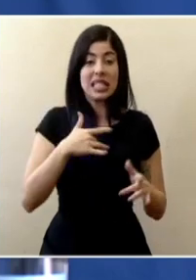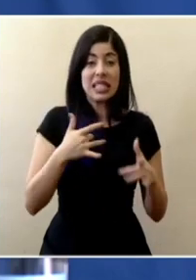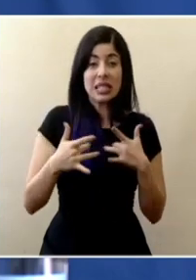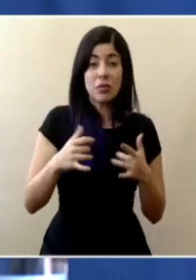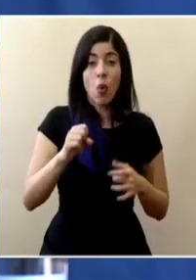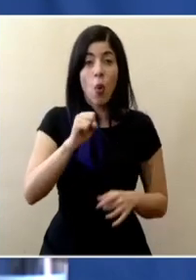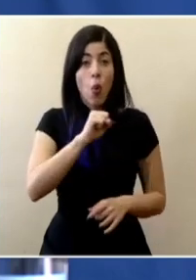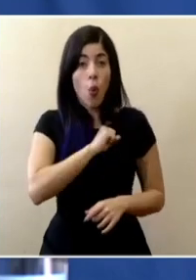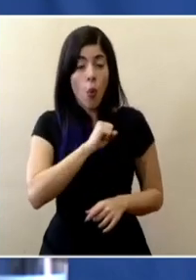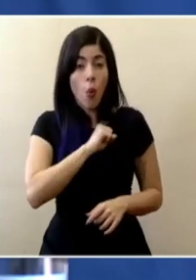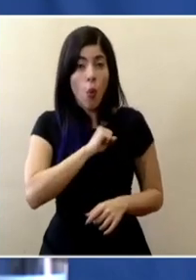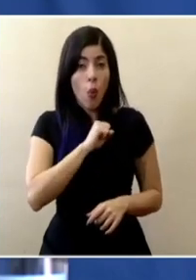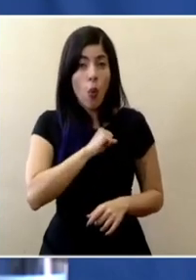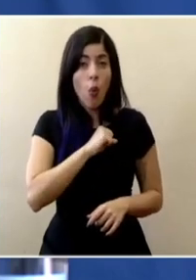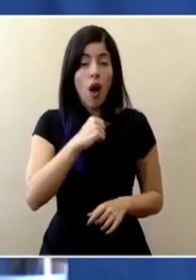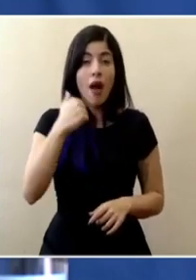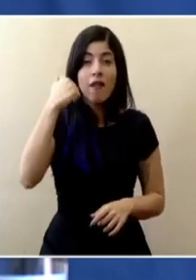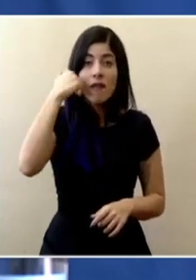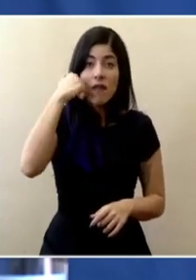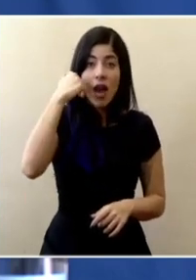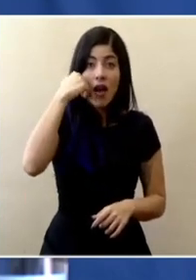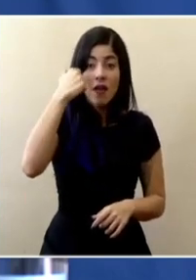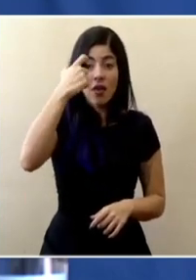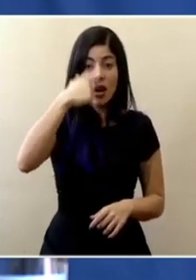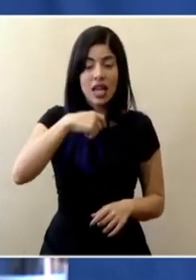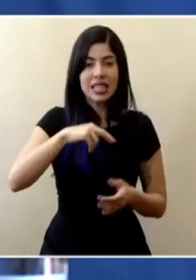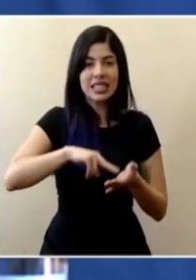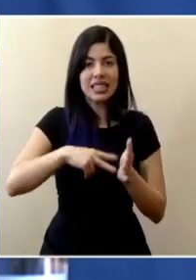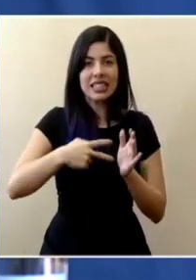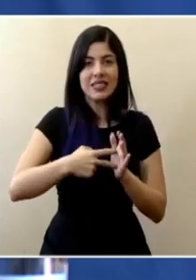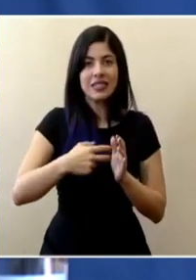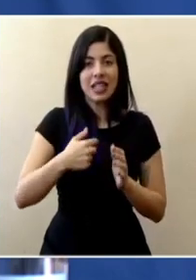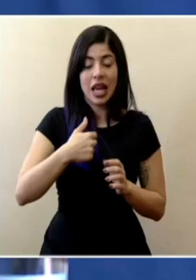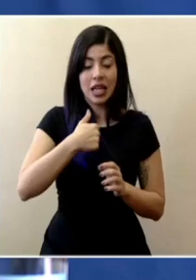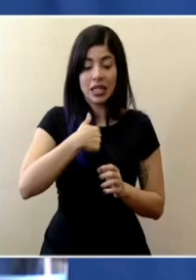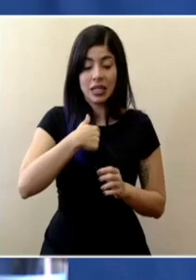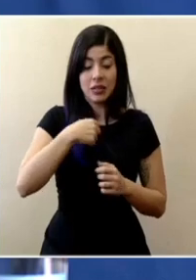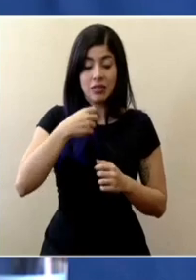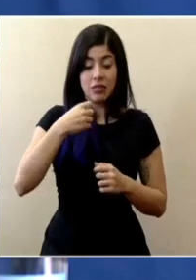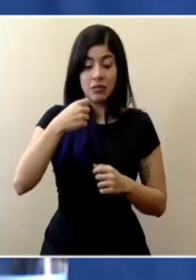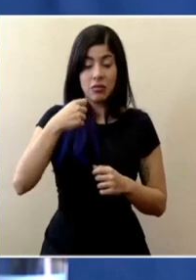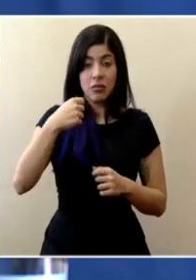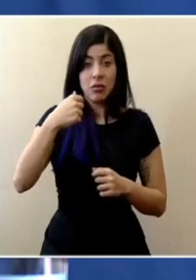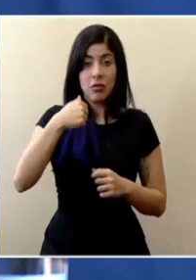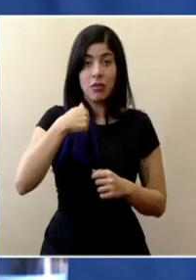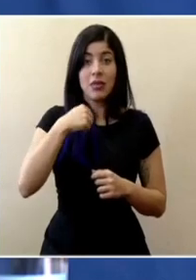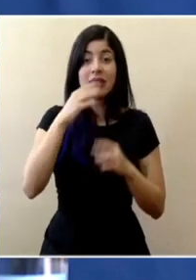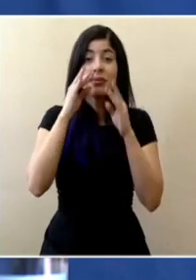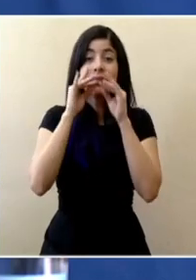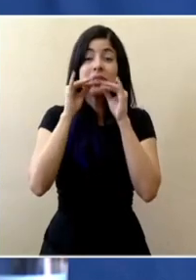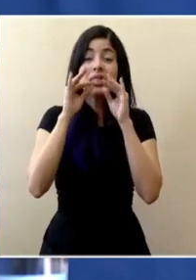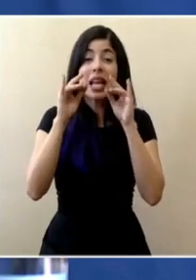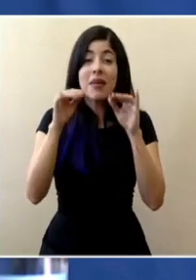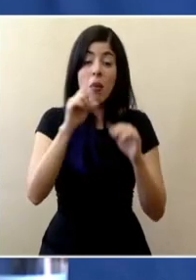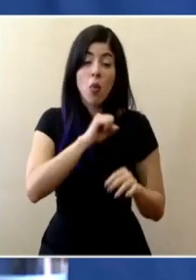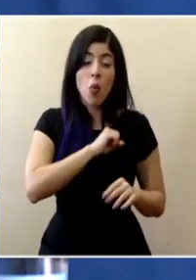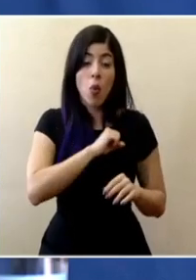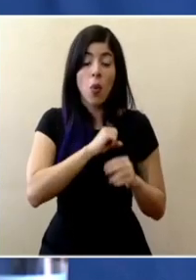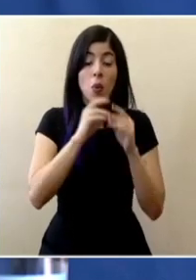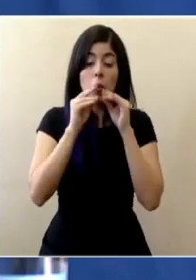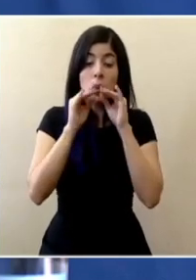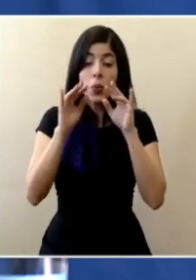tos y tenga fiebre pues sabemos que la capacidad de que esas gotitas de saliva que salen de esa tos